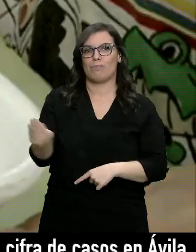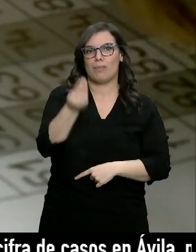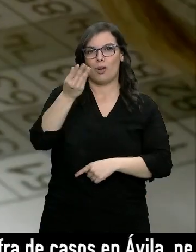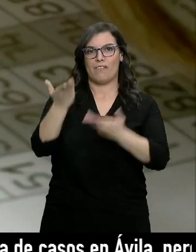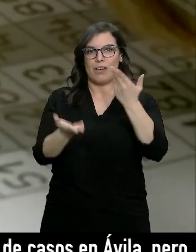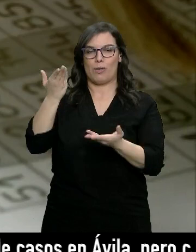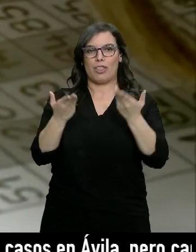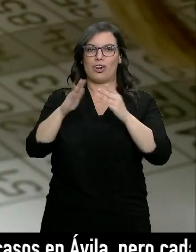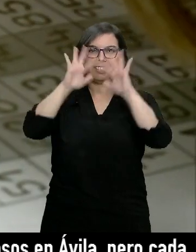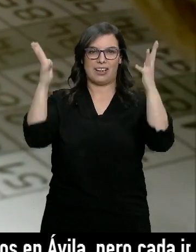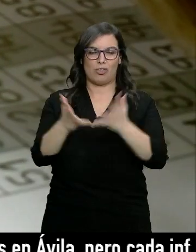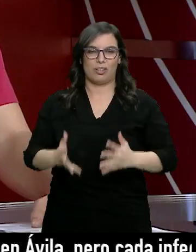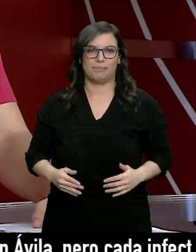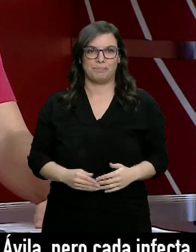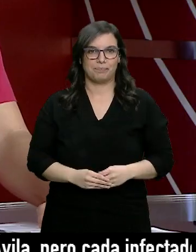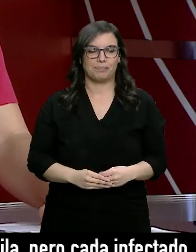evaluaciones internacionales.